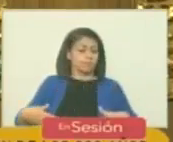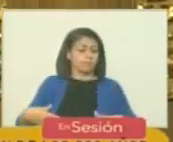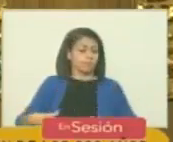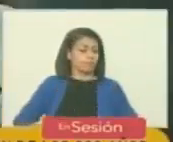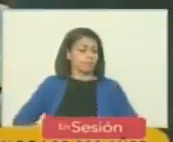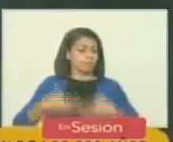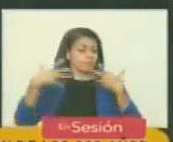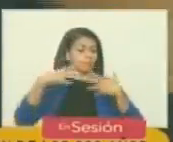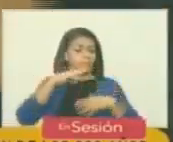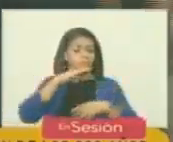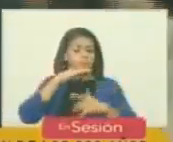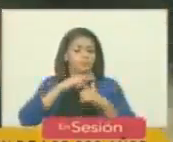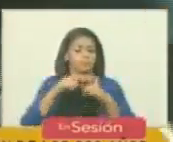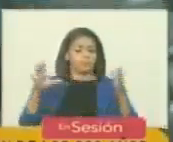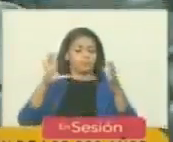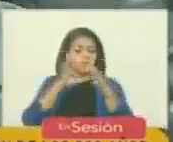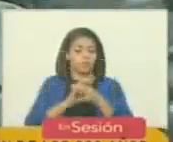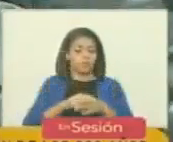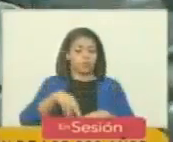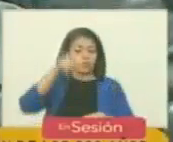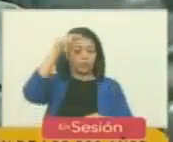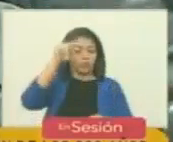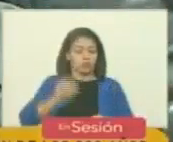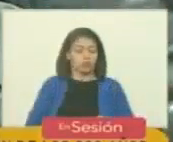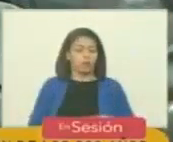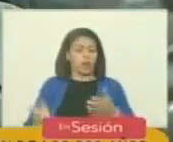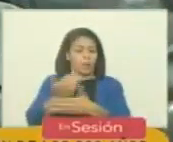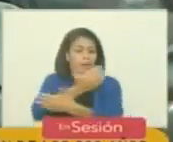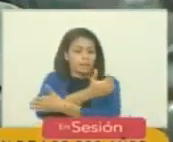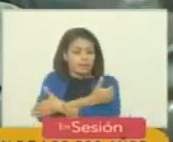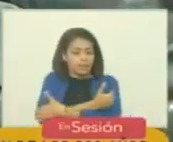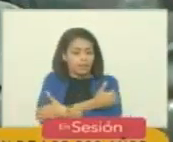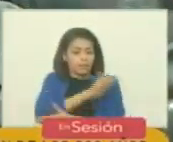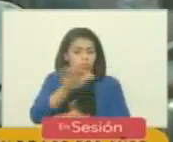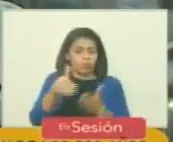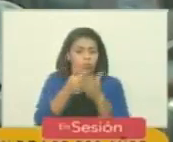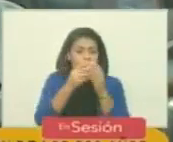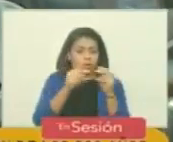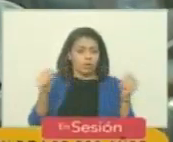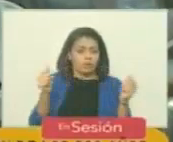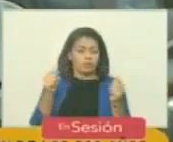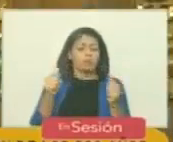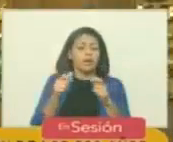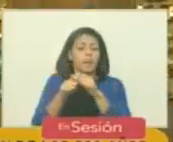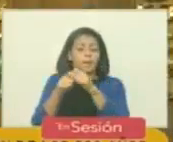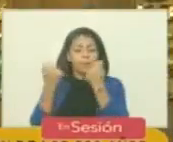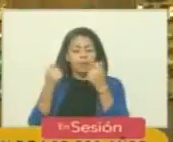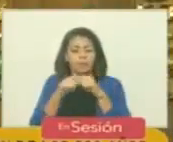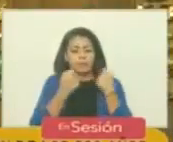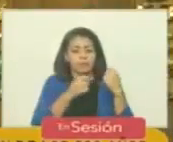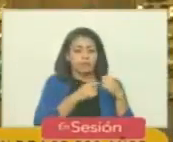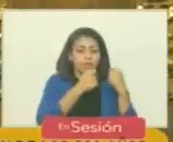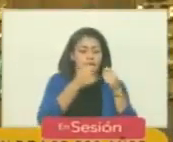unida de norte a sur abrazando todo el continente si en pedacitos se zafaban nuestros pueblos del yugo